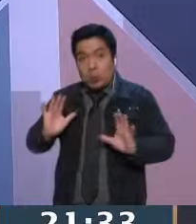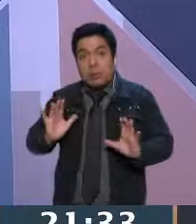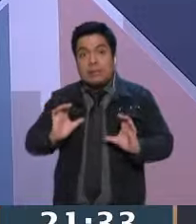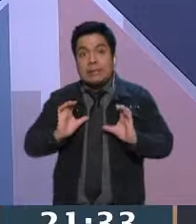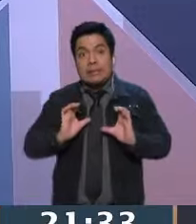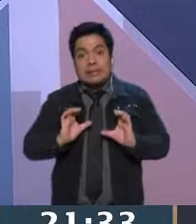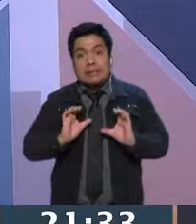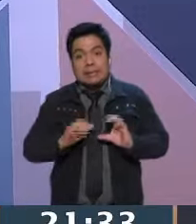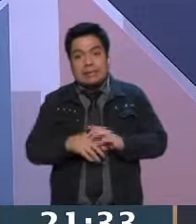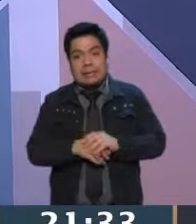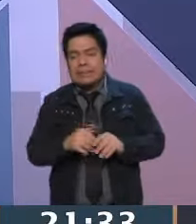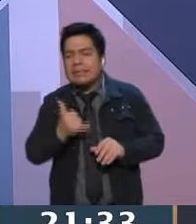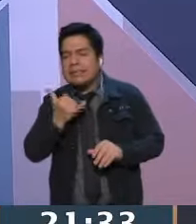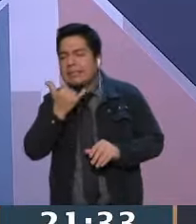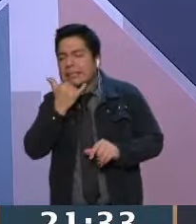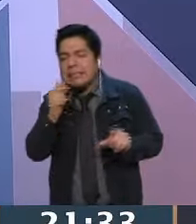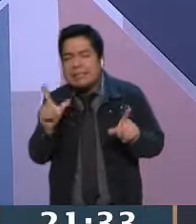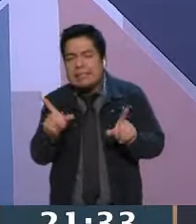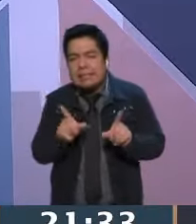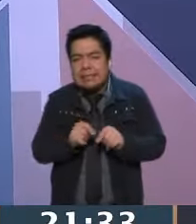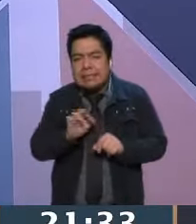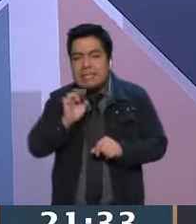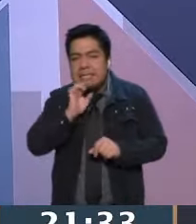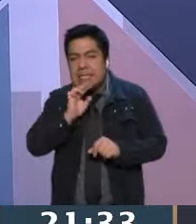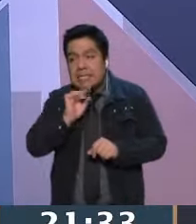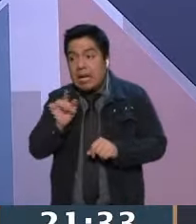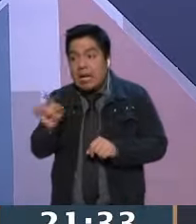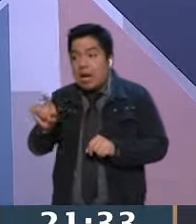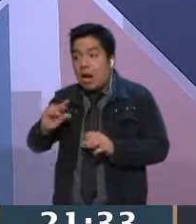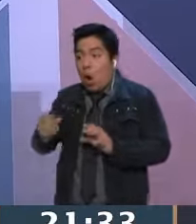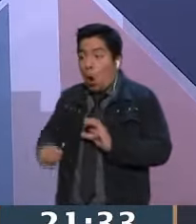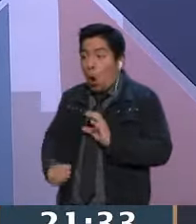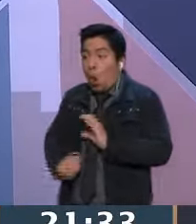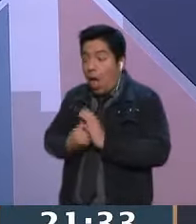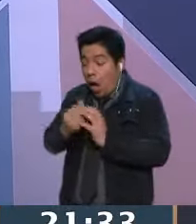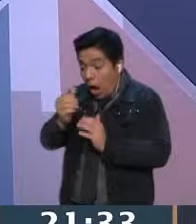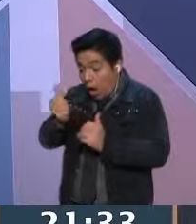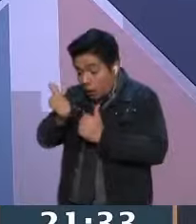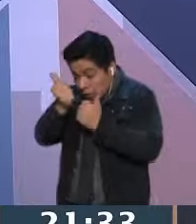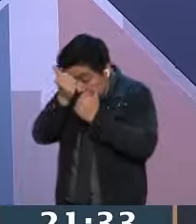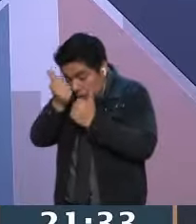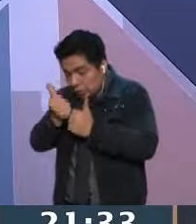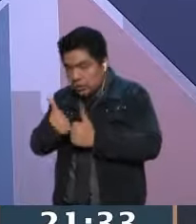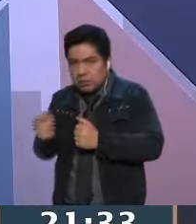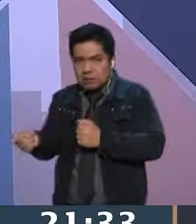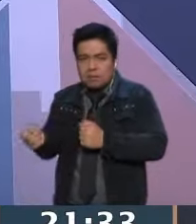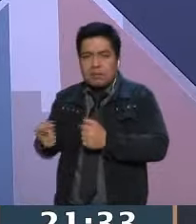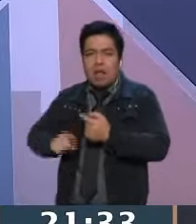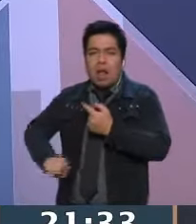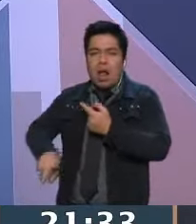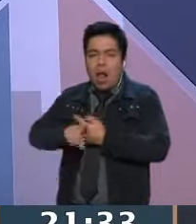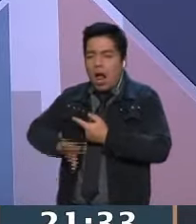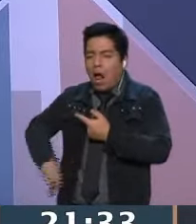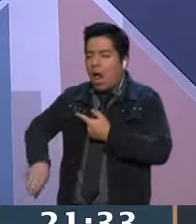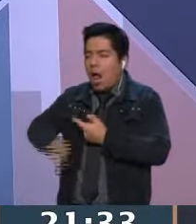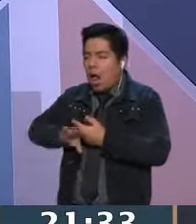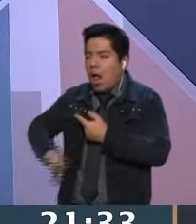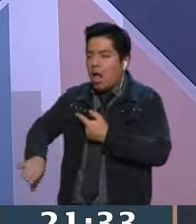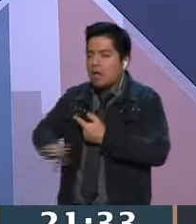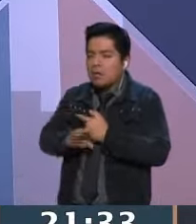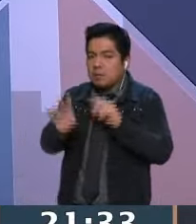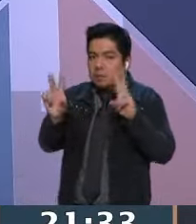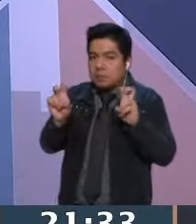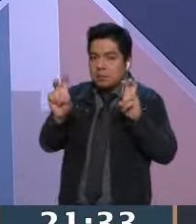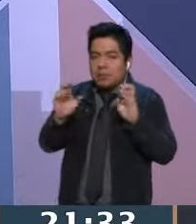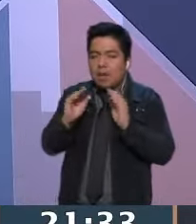quedan unos segunditos. Nada más porque se le va el tiro por la culata, porque ella criticó tanto el tema de la supuesta Casa Gris, que